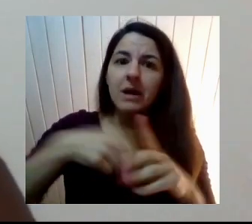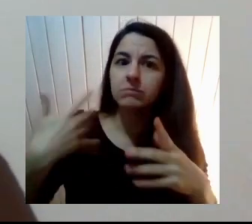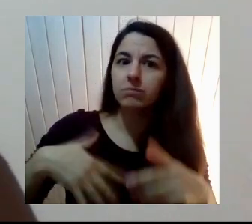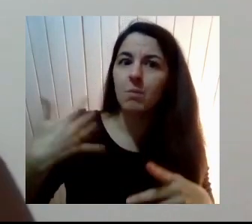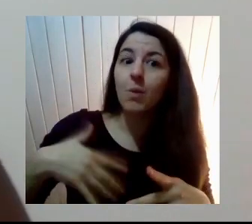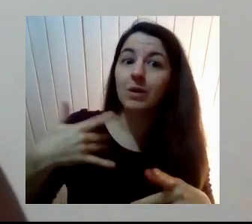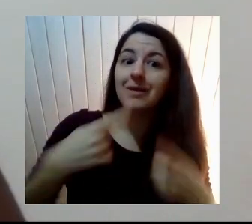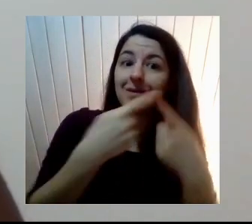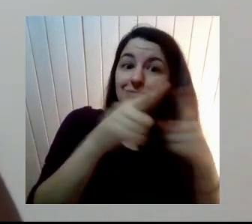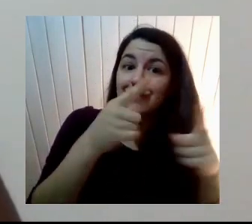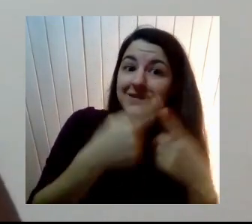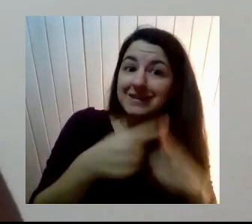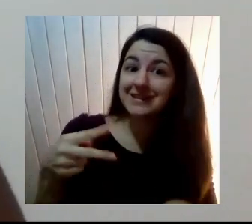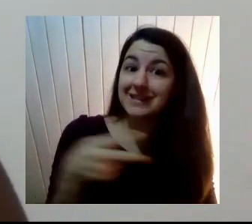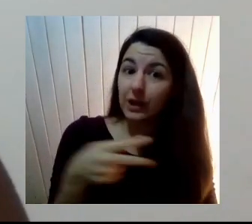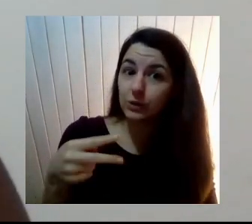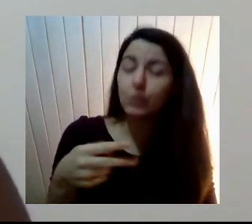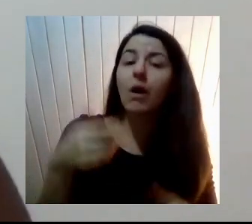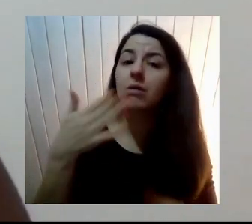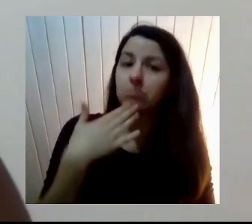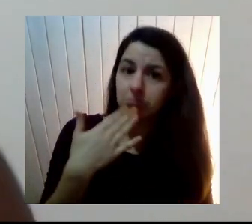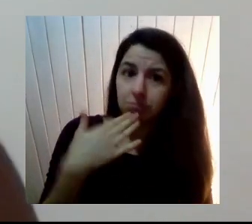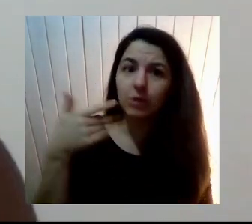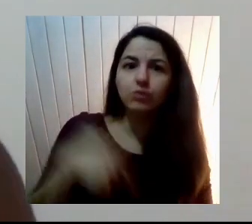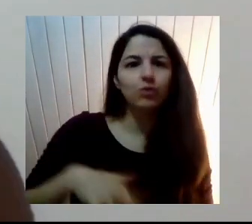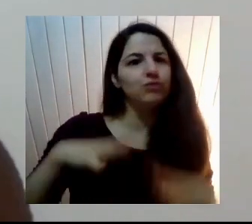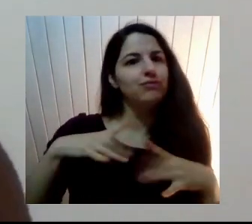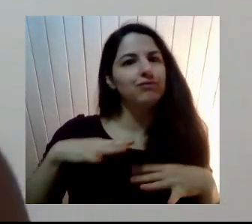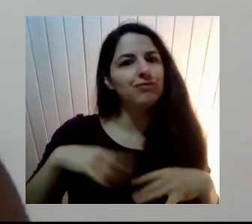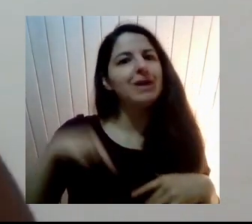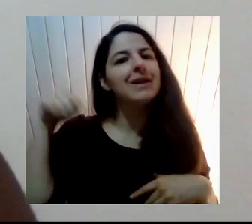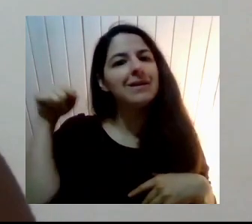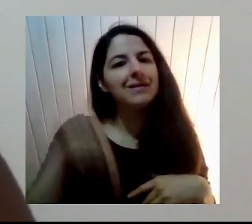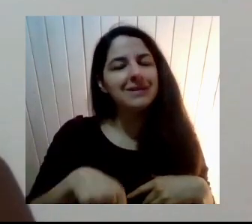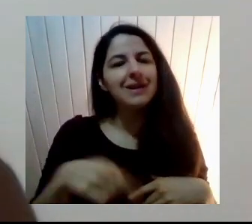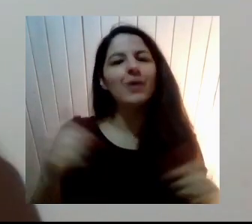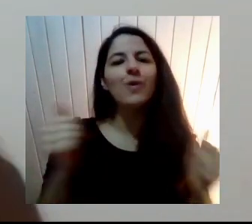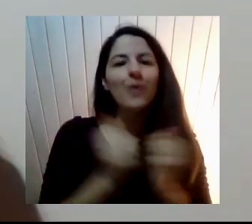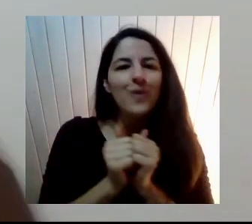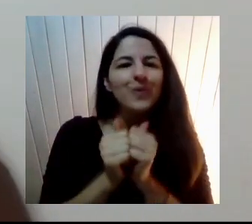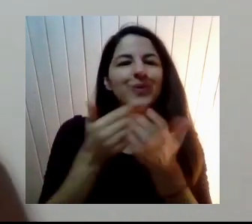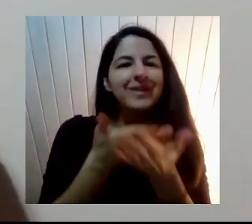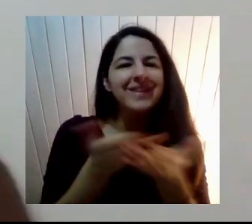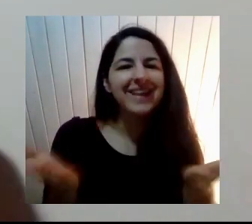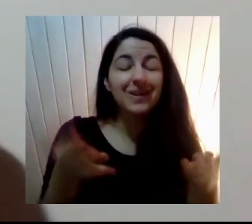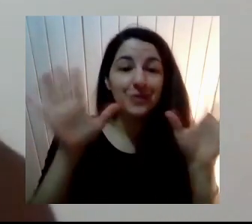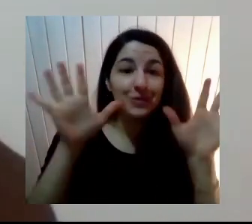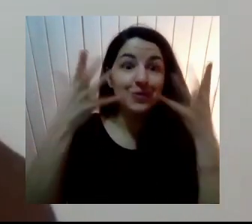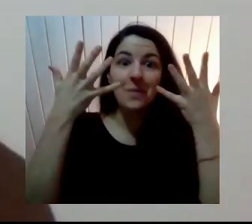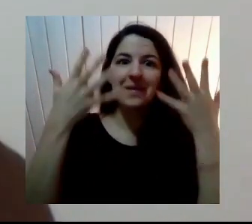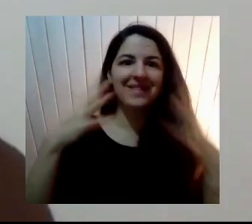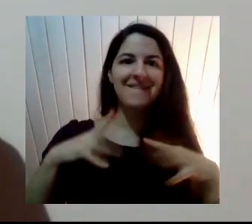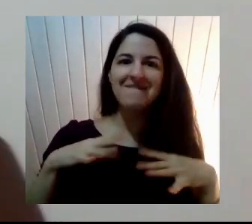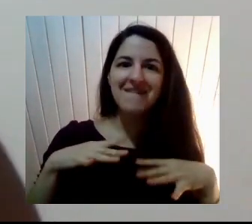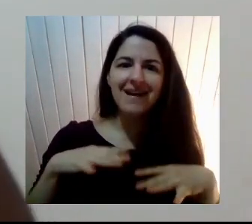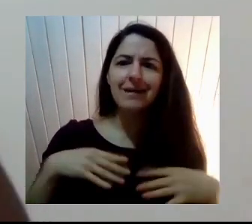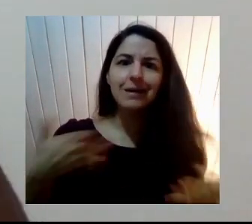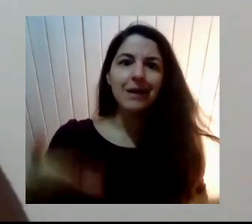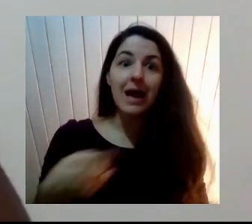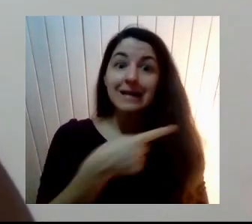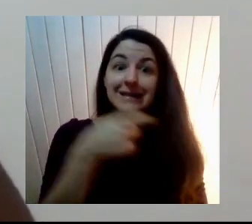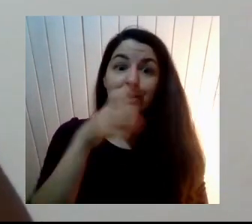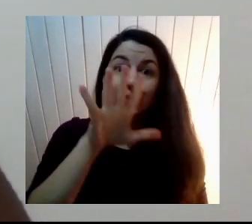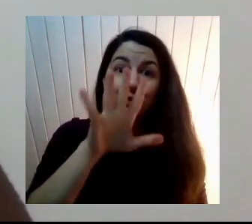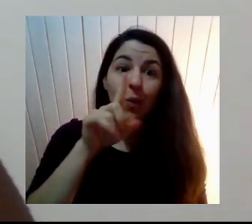A mí me alegra mucho Estar en este momento con usted Estoy muy gratamente Sorprendida y feliz De que en este momento Habemos 151